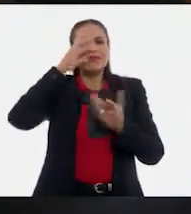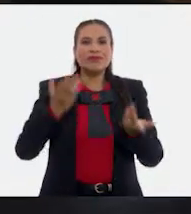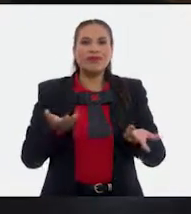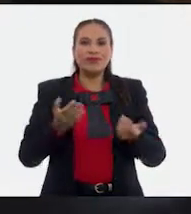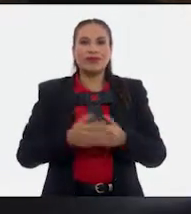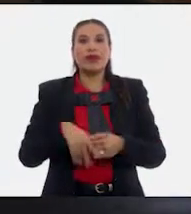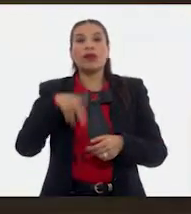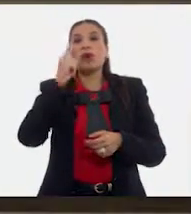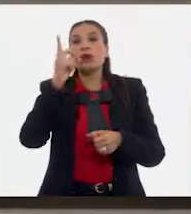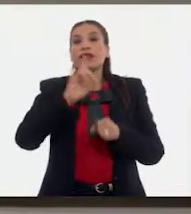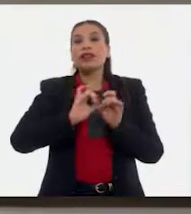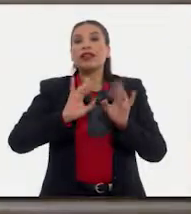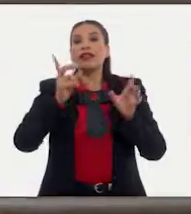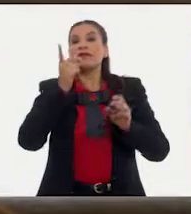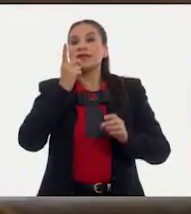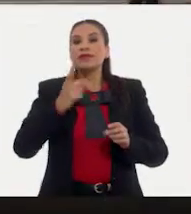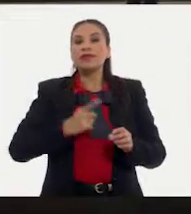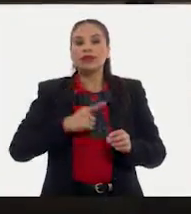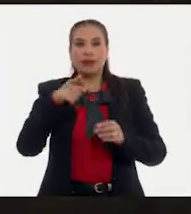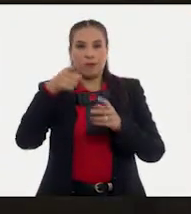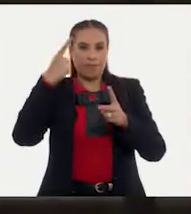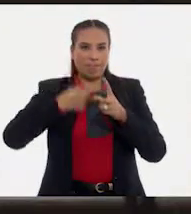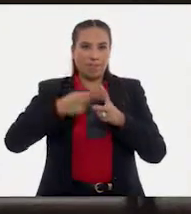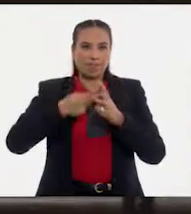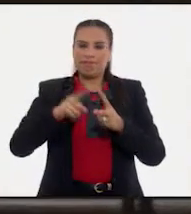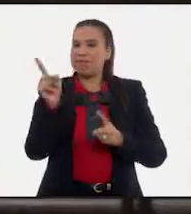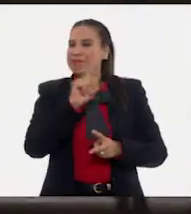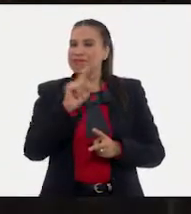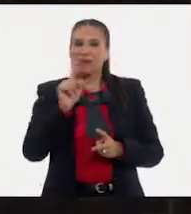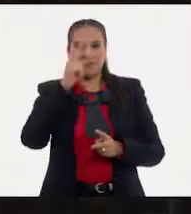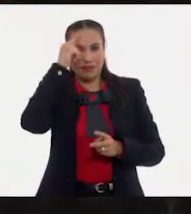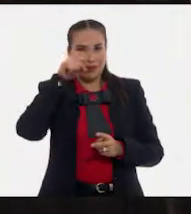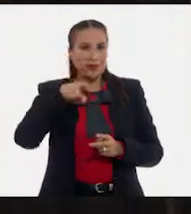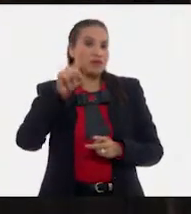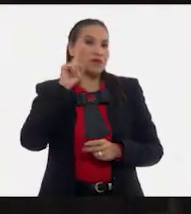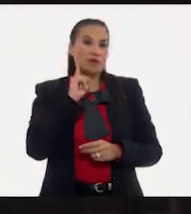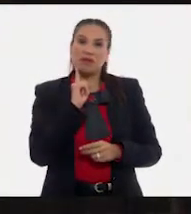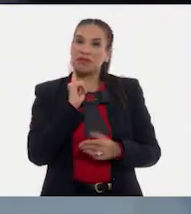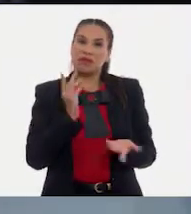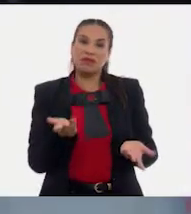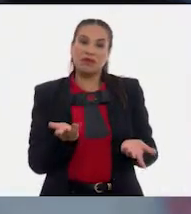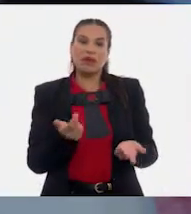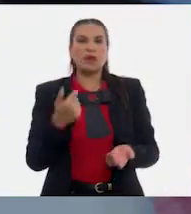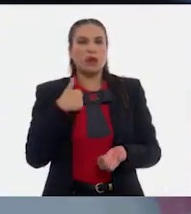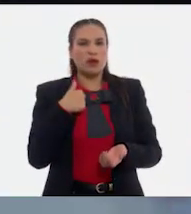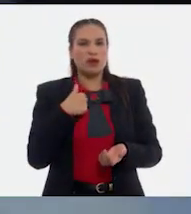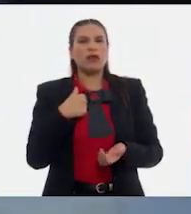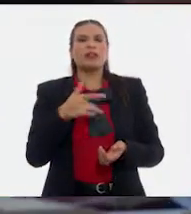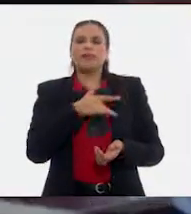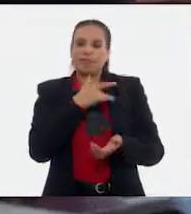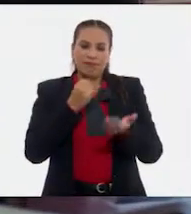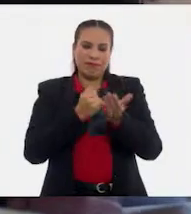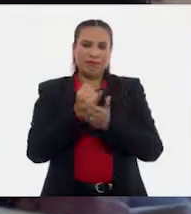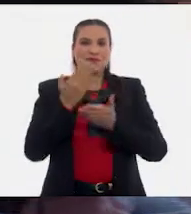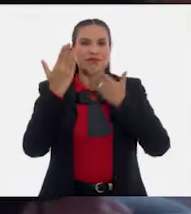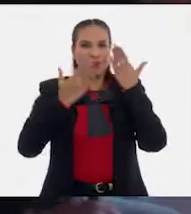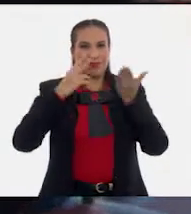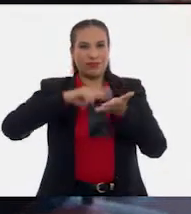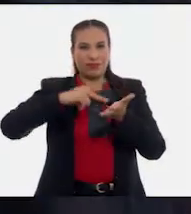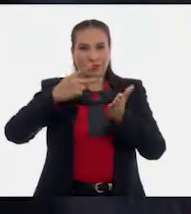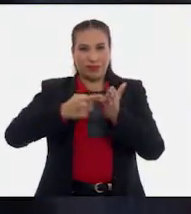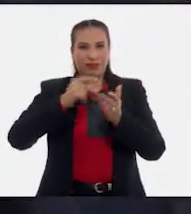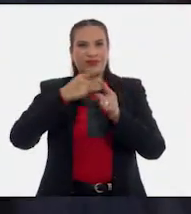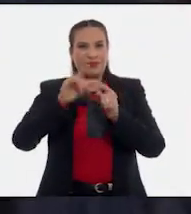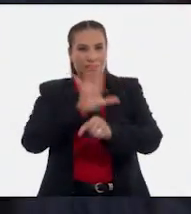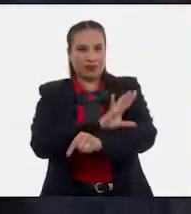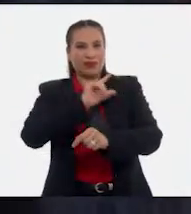Un día alguien me dijo las matemáticas no son para mujeres. Así que decidí estudiar ingeniería en energía